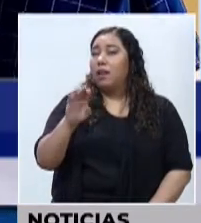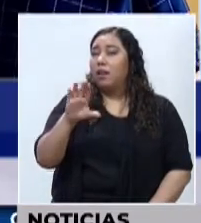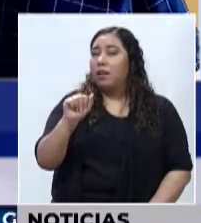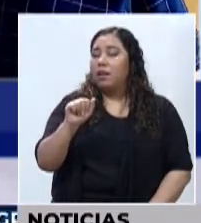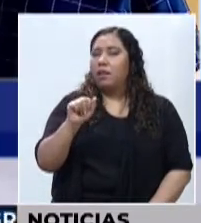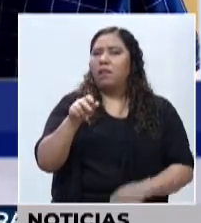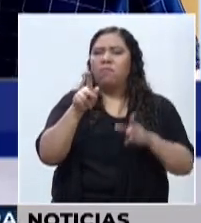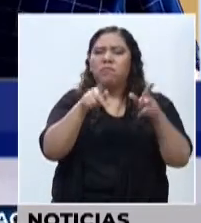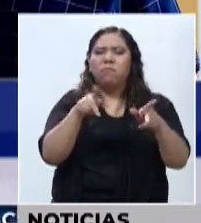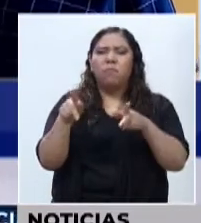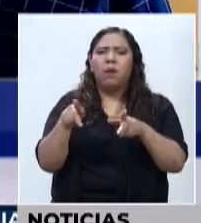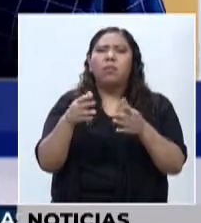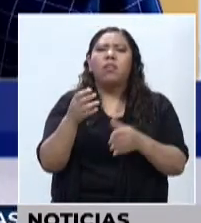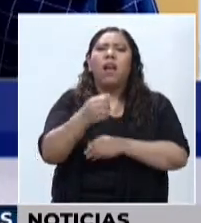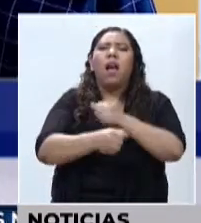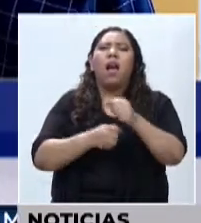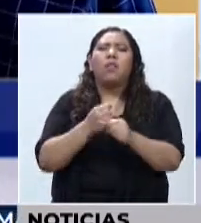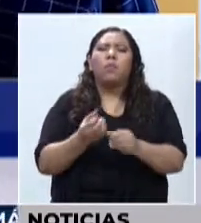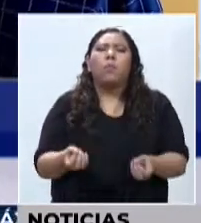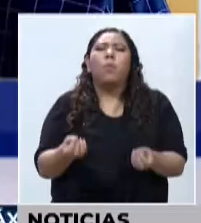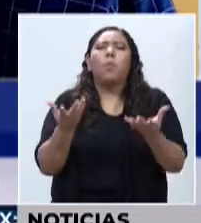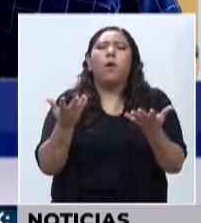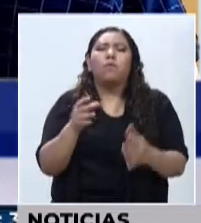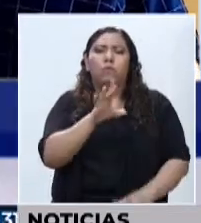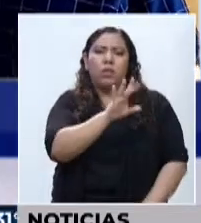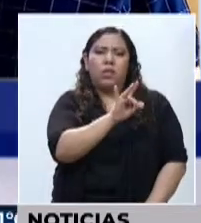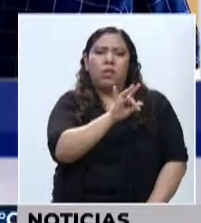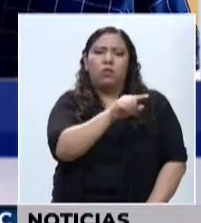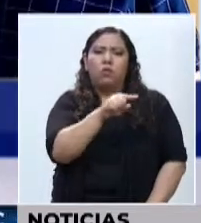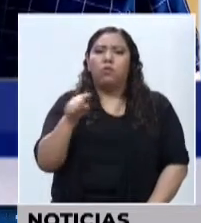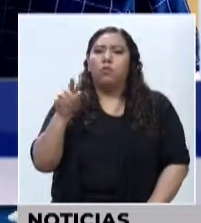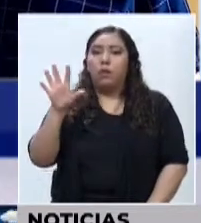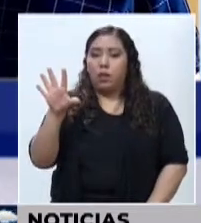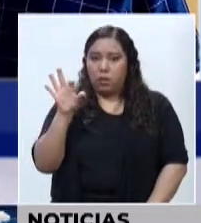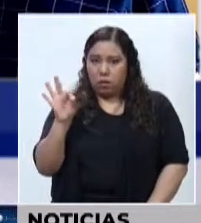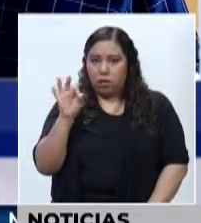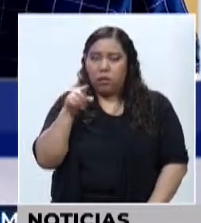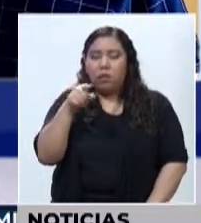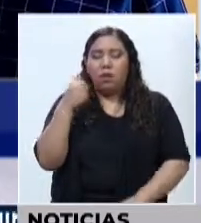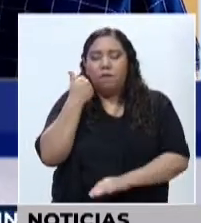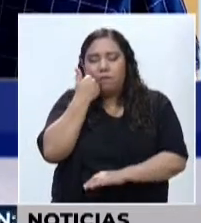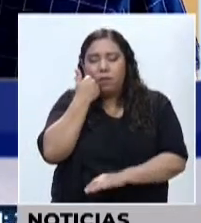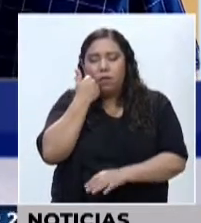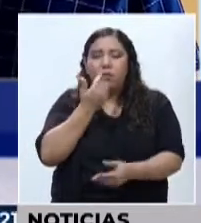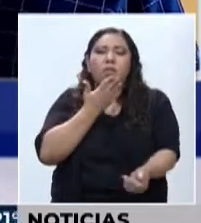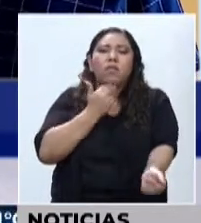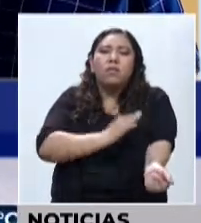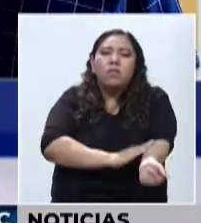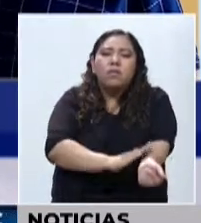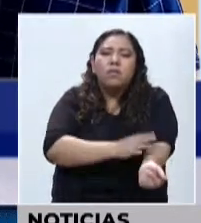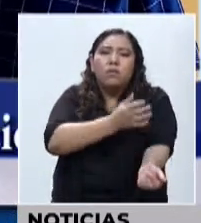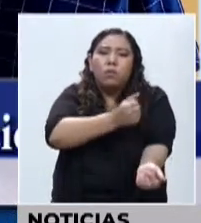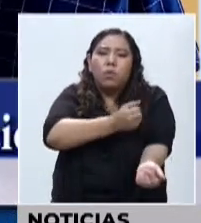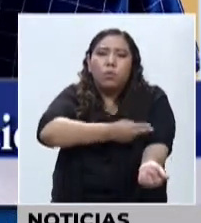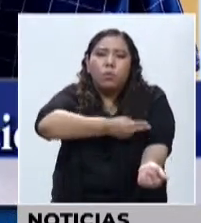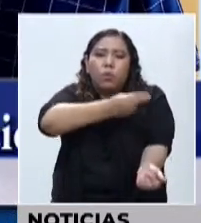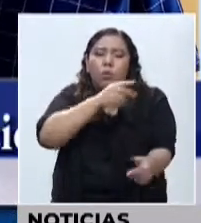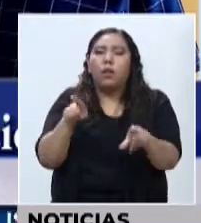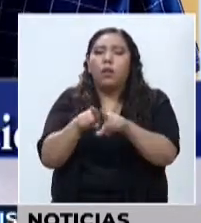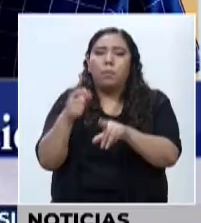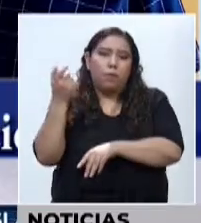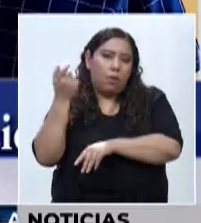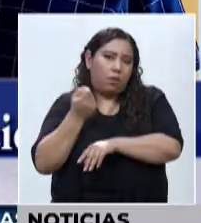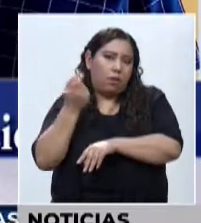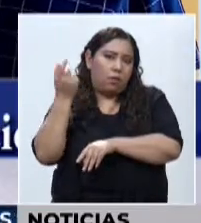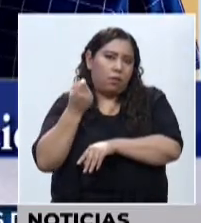a 59 años con enfermedades base y a los jubilados y pensionados del INJUPE, del INPREUNA y